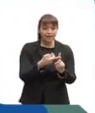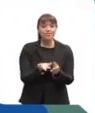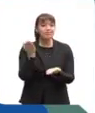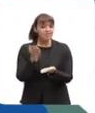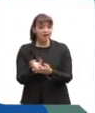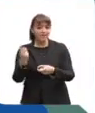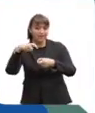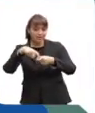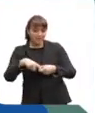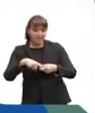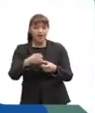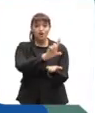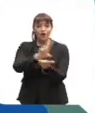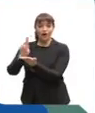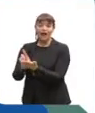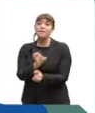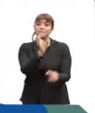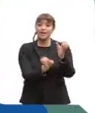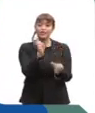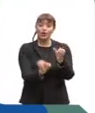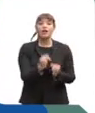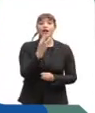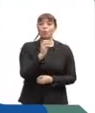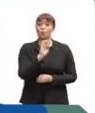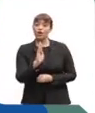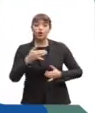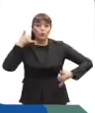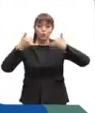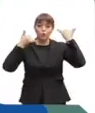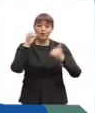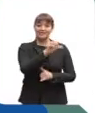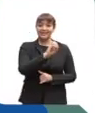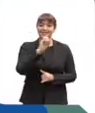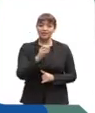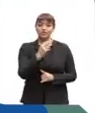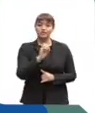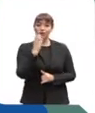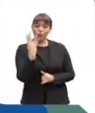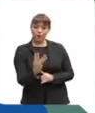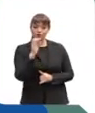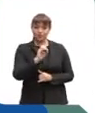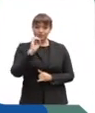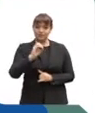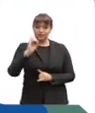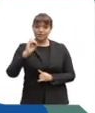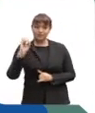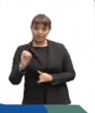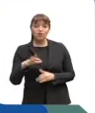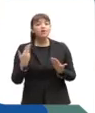inscribir tu encuentro local y a sus participantes en la página web o en el número telefónico 600 204 0000,